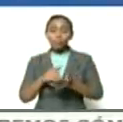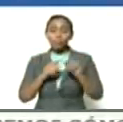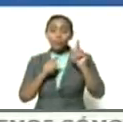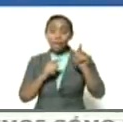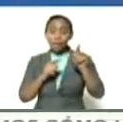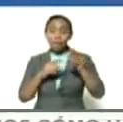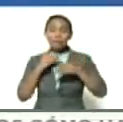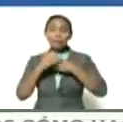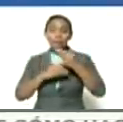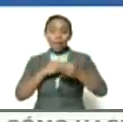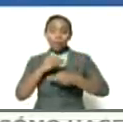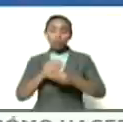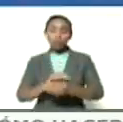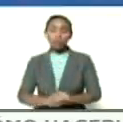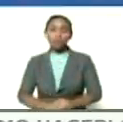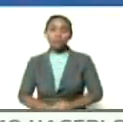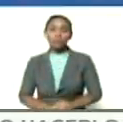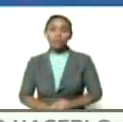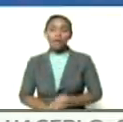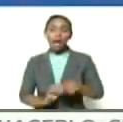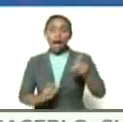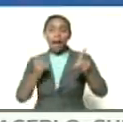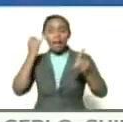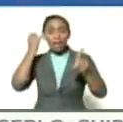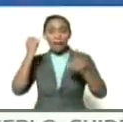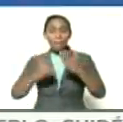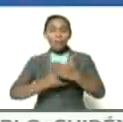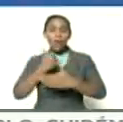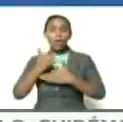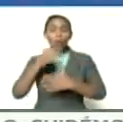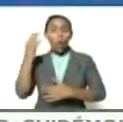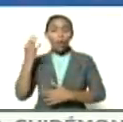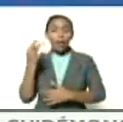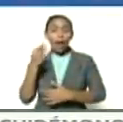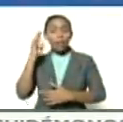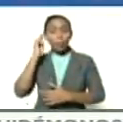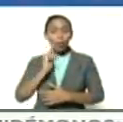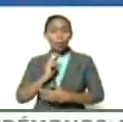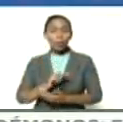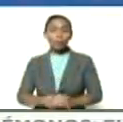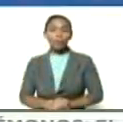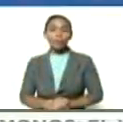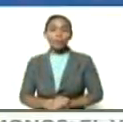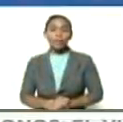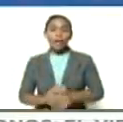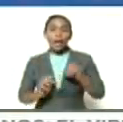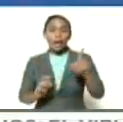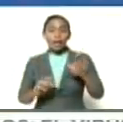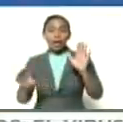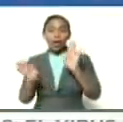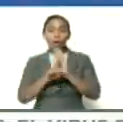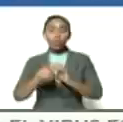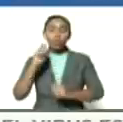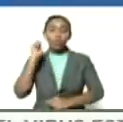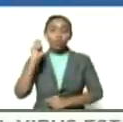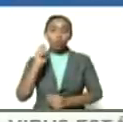hizo desde la idea del proyecto original de Bolívar esta constitución